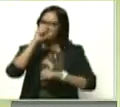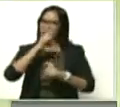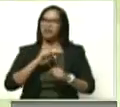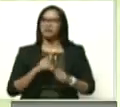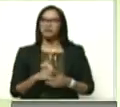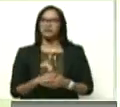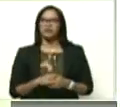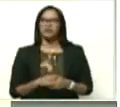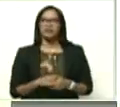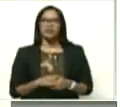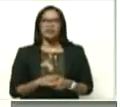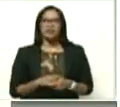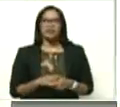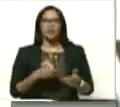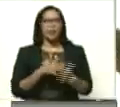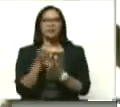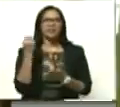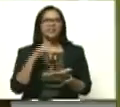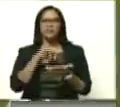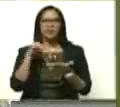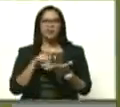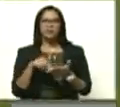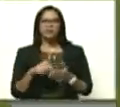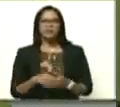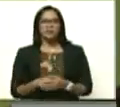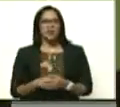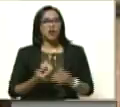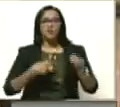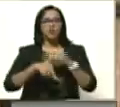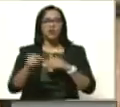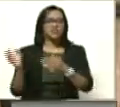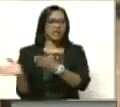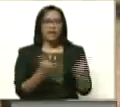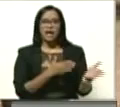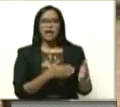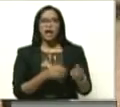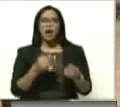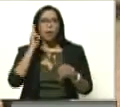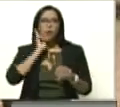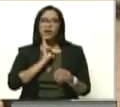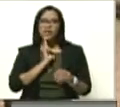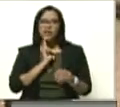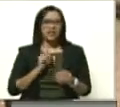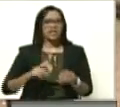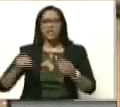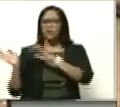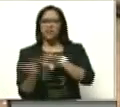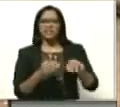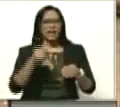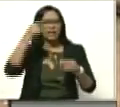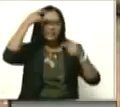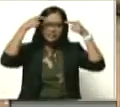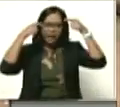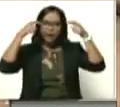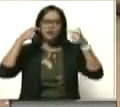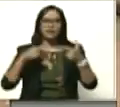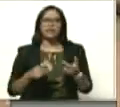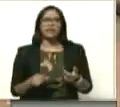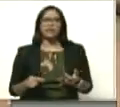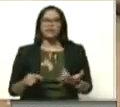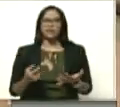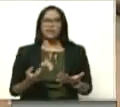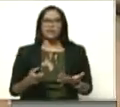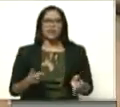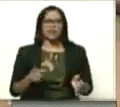pasó en la asamblea, pasó aquí. Que fueron a sacar a Bolívar, y fueron a sacar a Chávez, y a recogerlo,